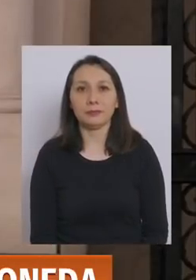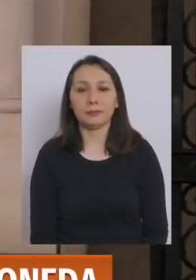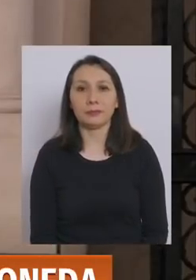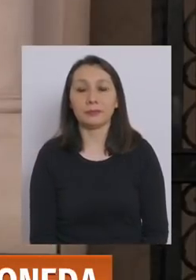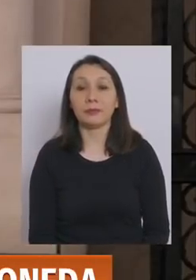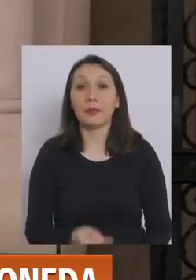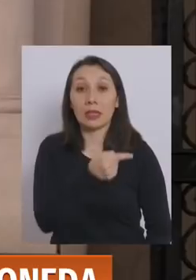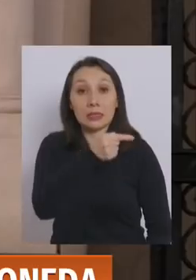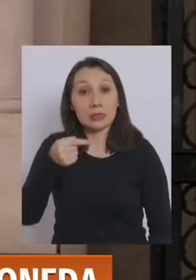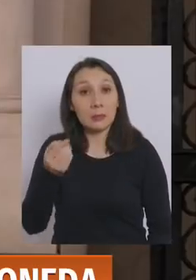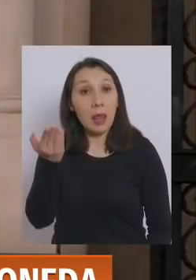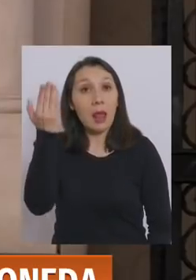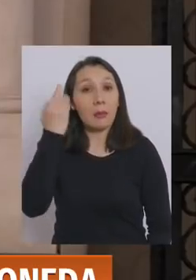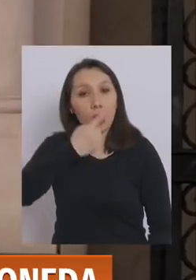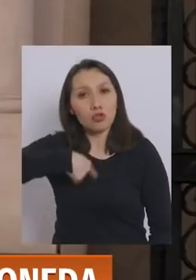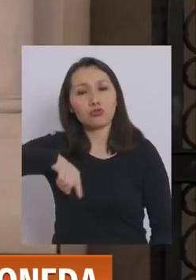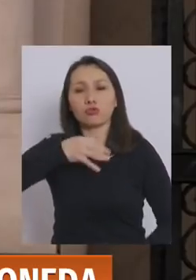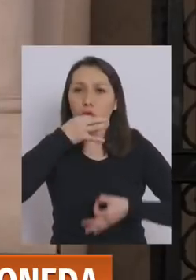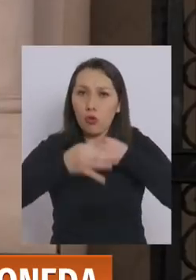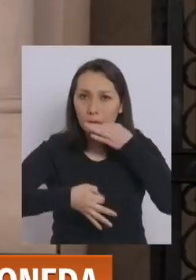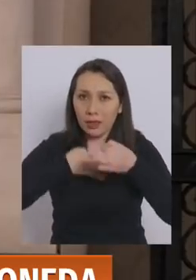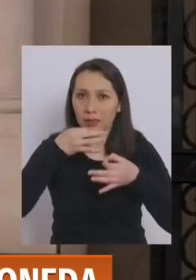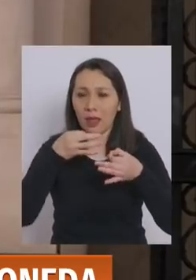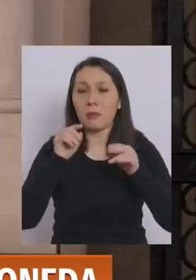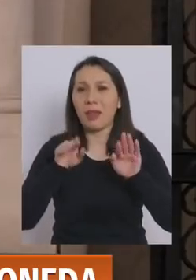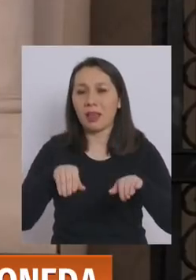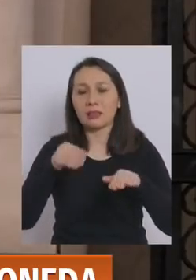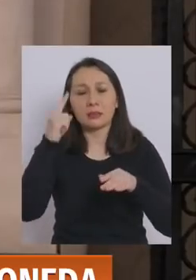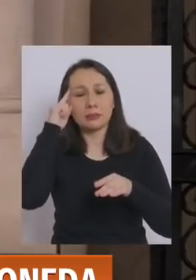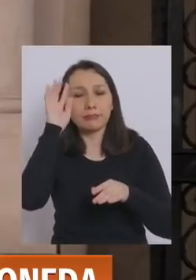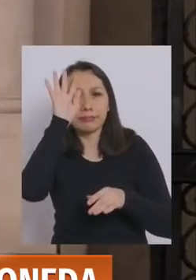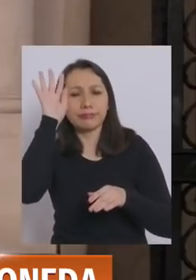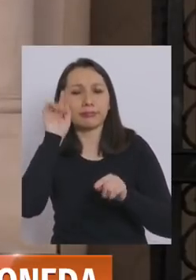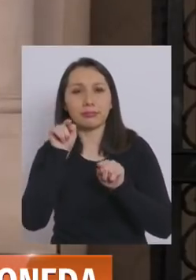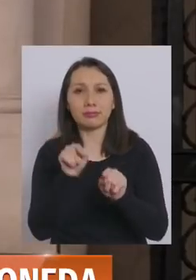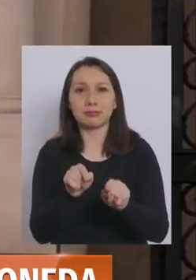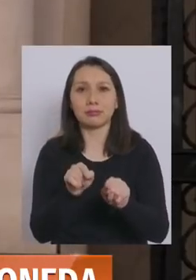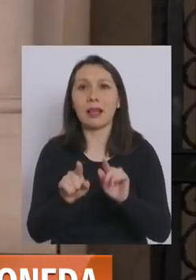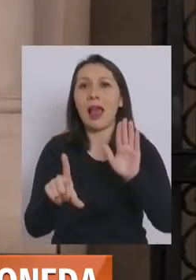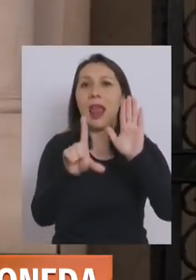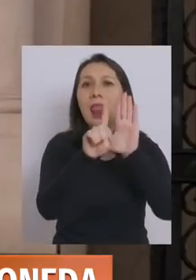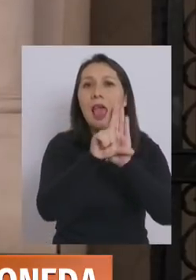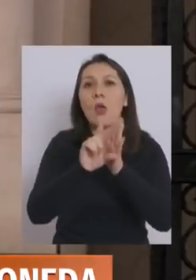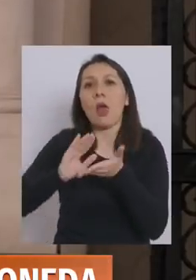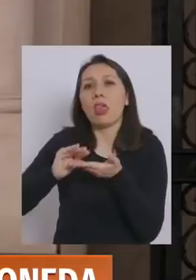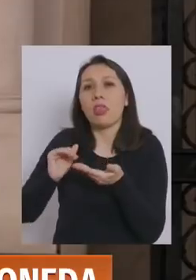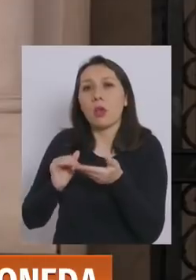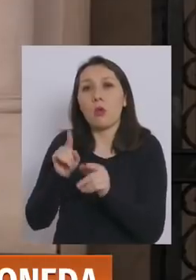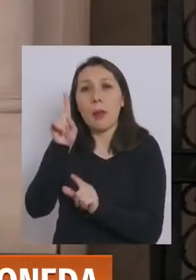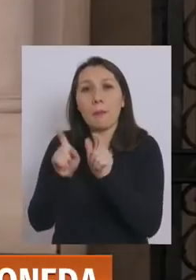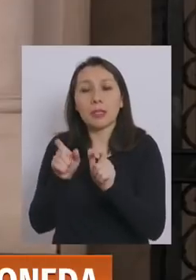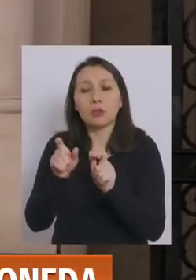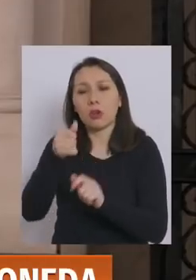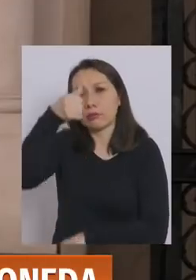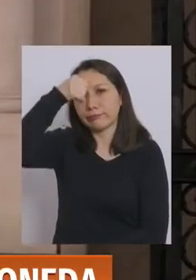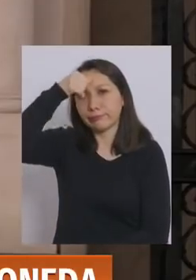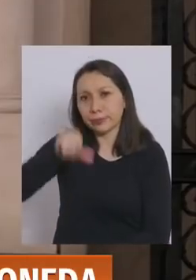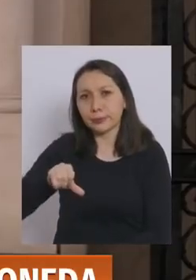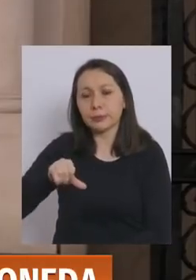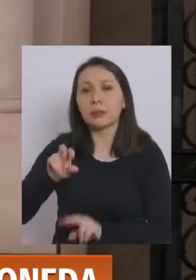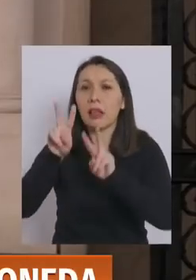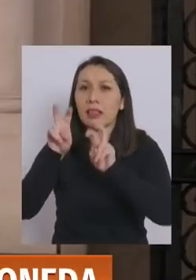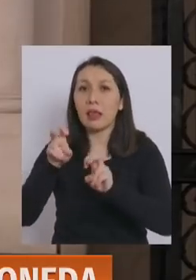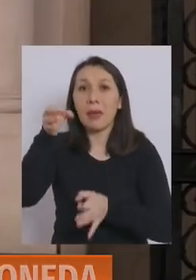La semana pasada nosotros comentamos esta idea de una ley de indulto a quienes han sido condenados